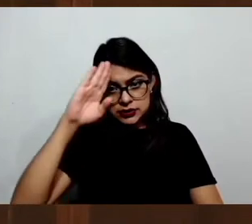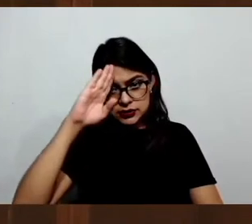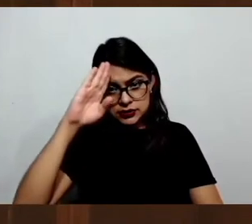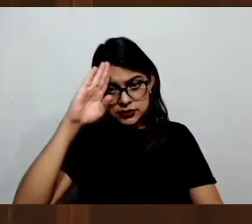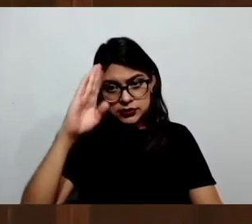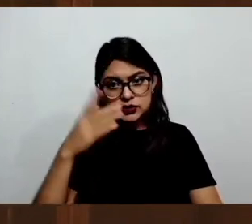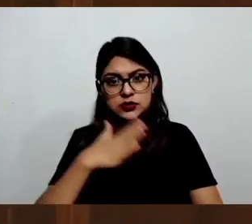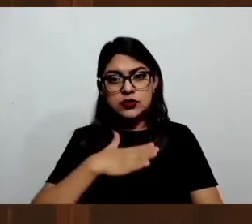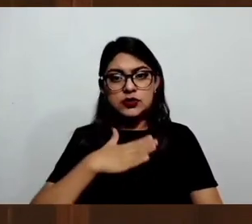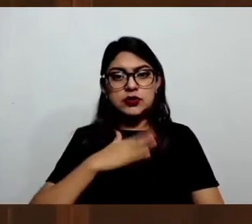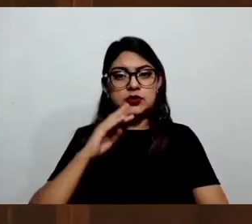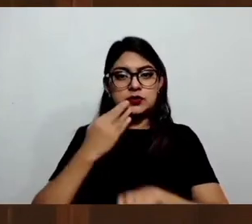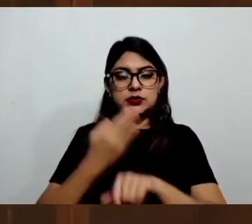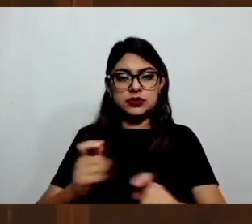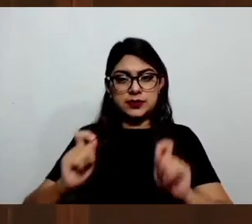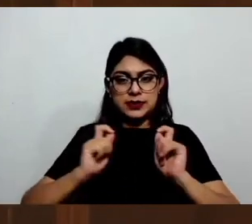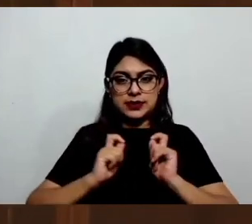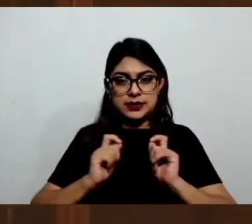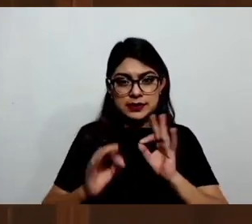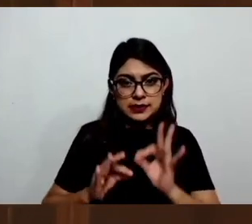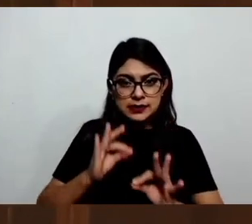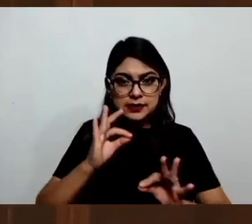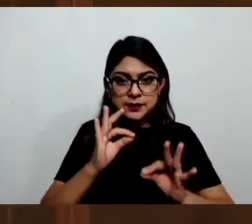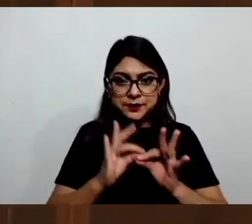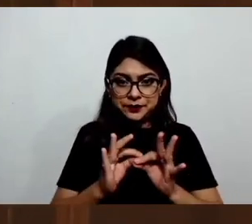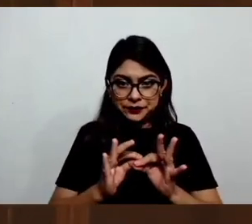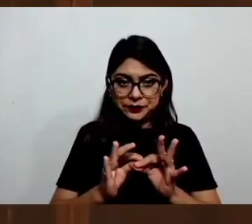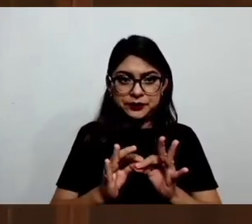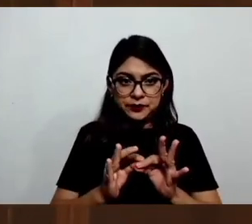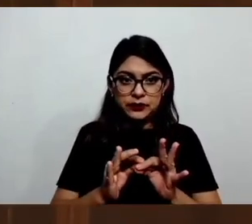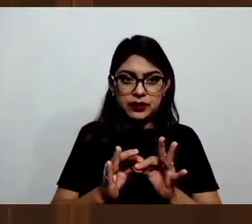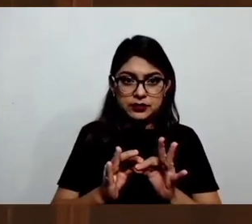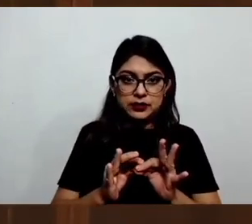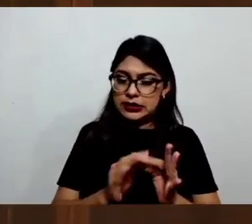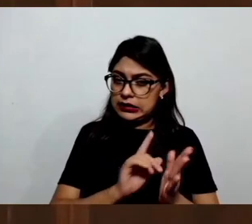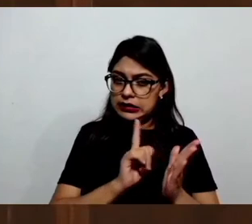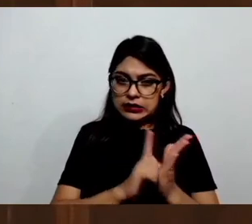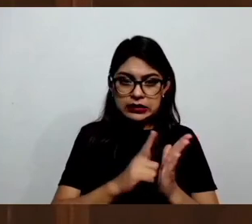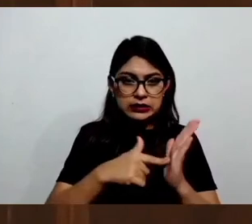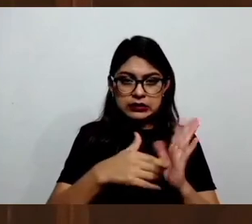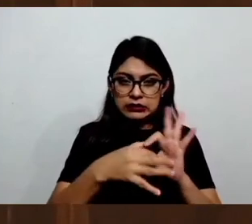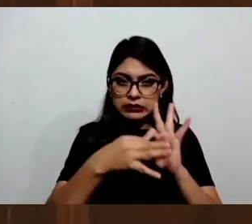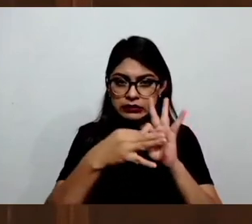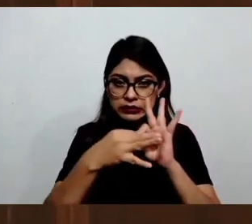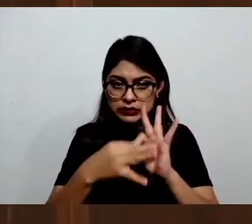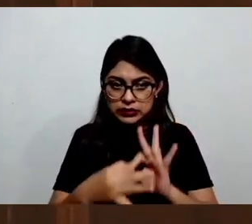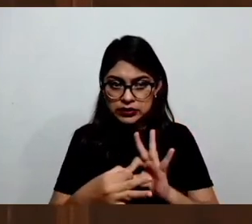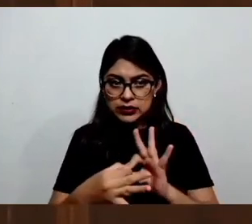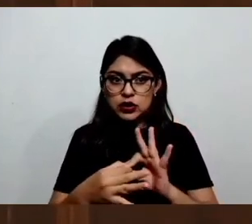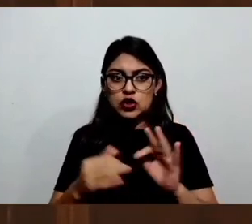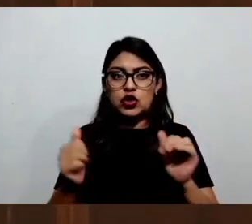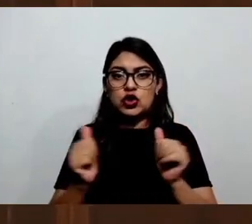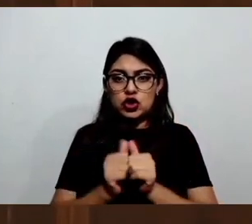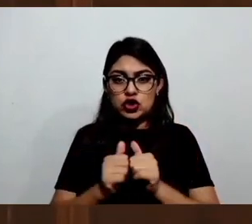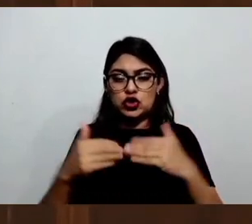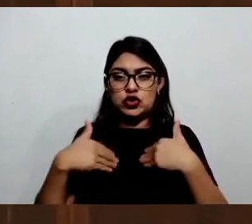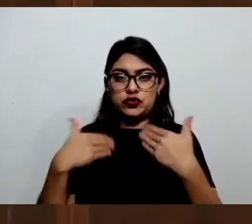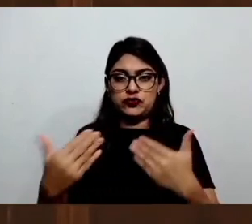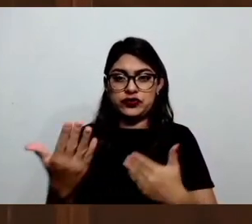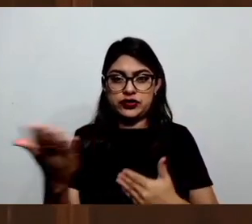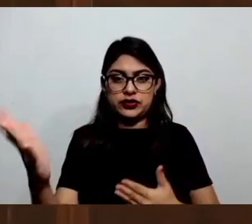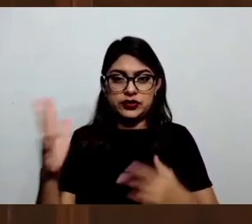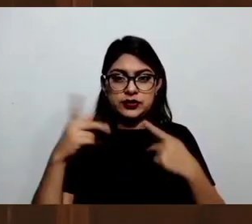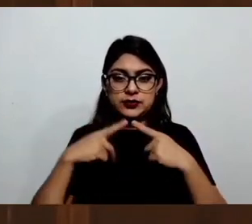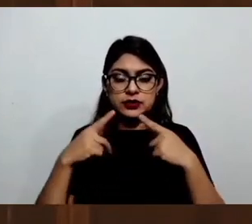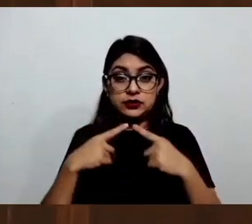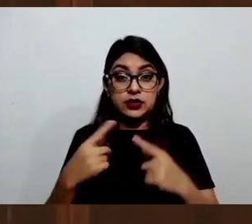a hacer con la legitimación. Y la legitimación nos la va a dar la población cuando vea que efectivamente